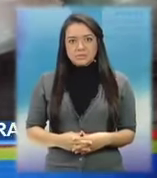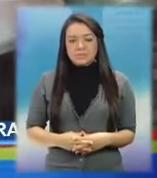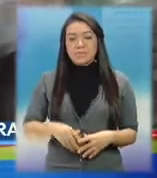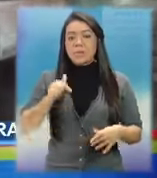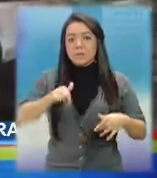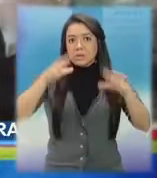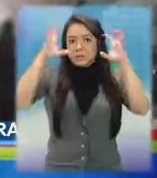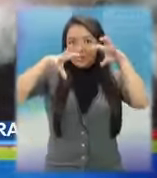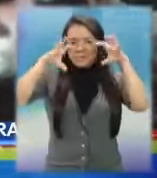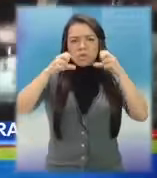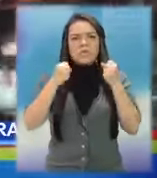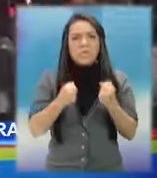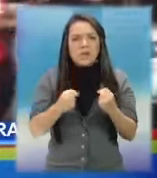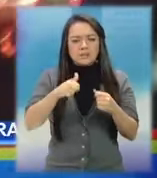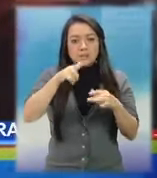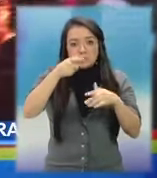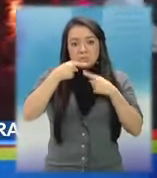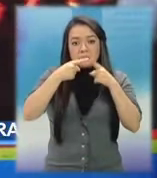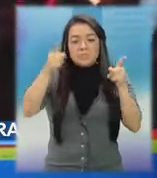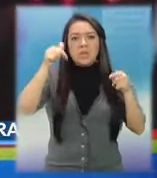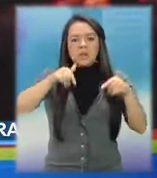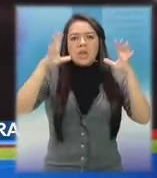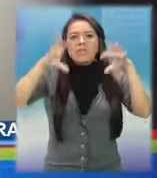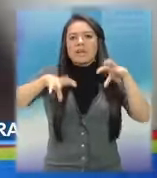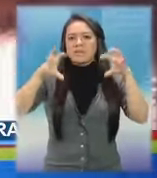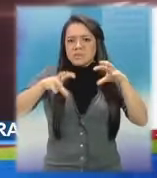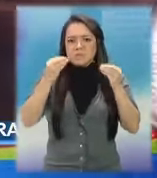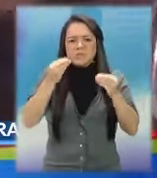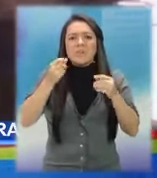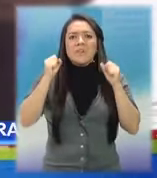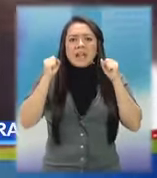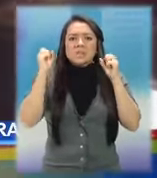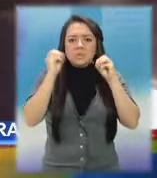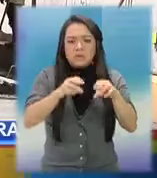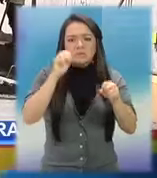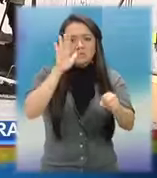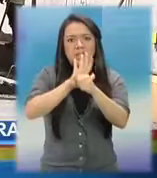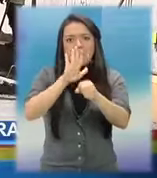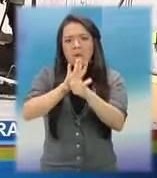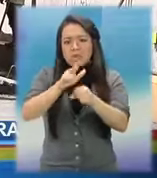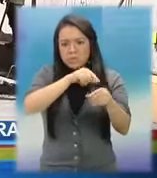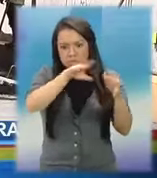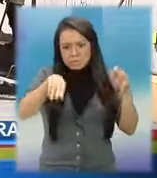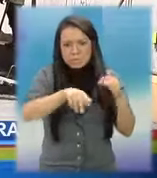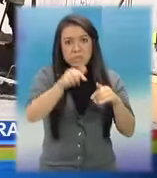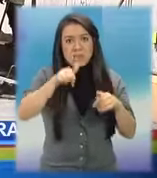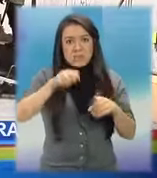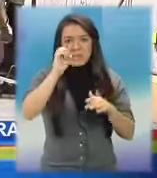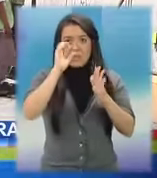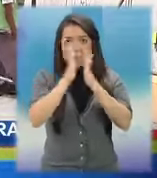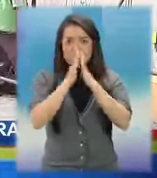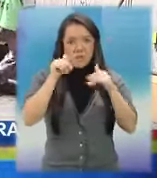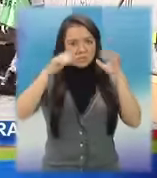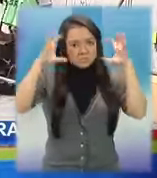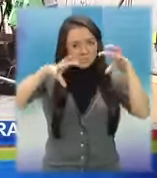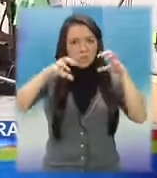Fuertes lluvias y acumulación de basura provocaron el colapso de tragantes en diversas zonas de la capital este fin de semana.